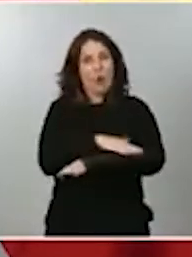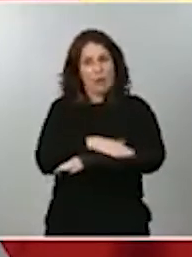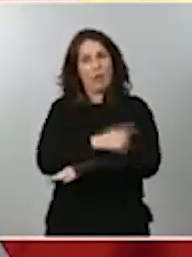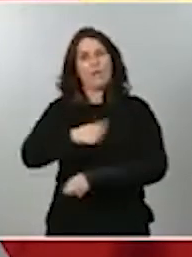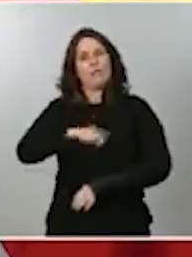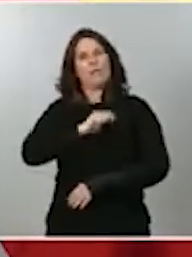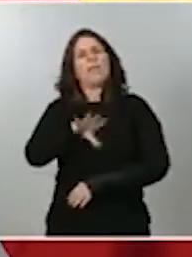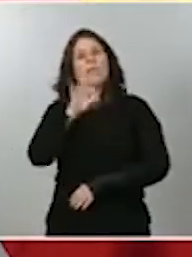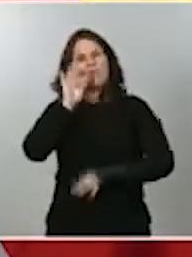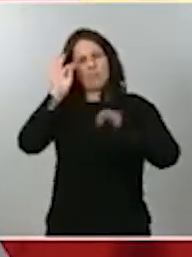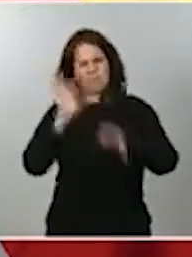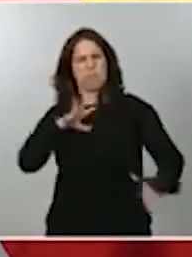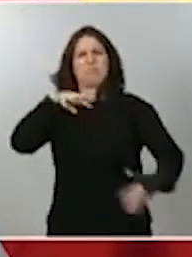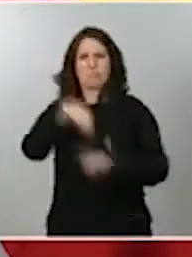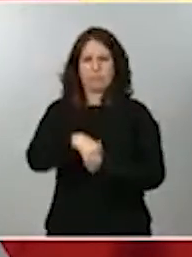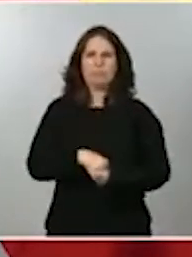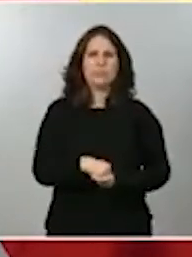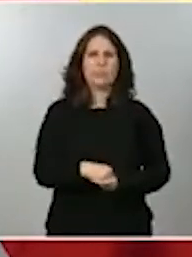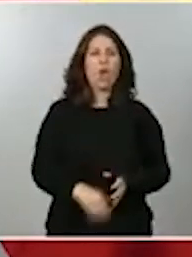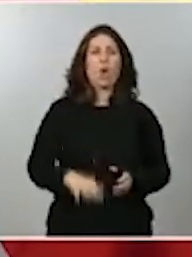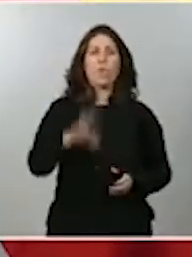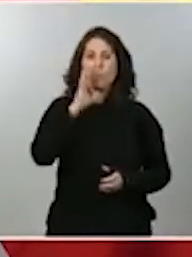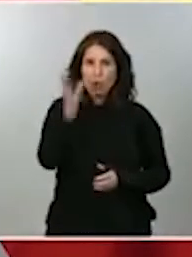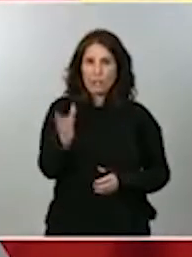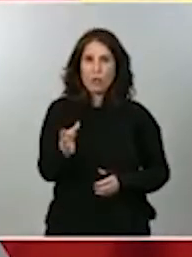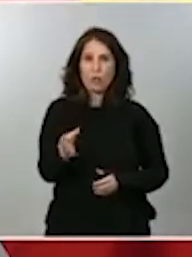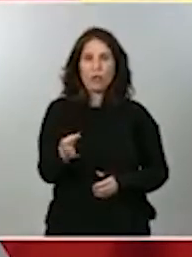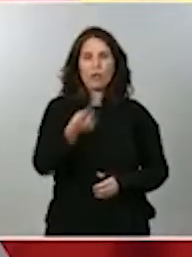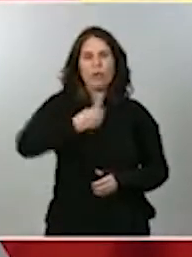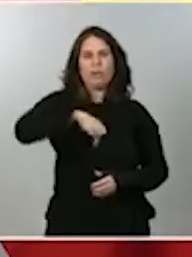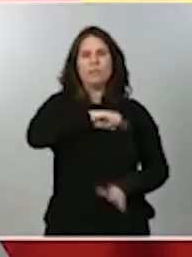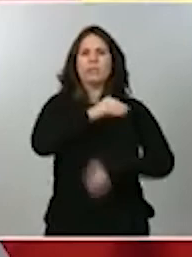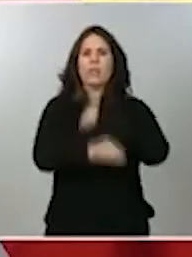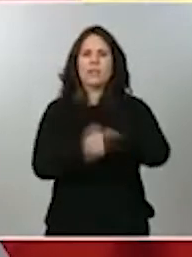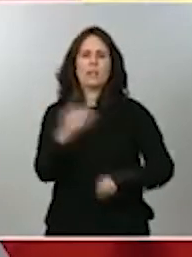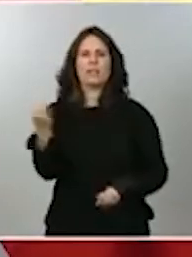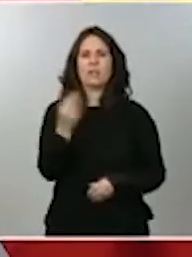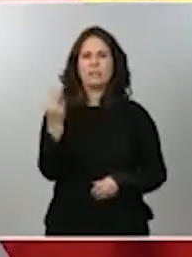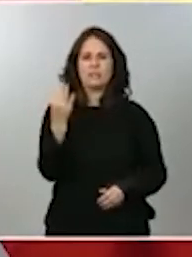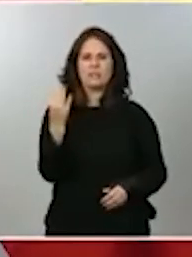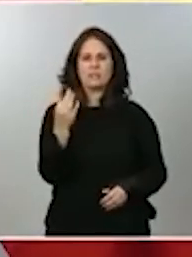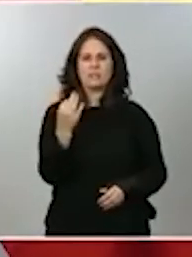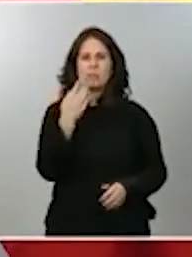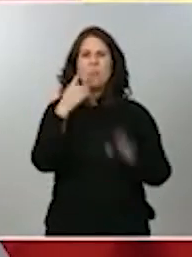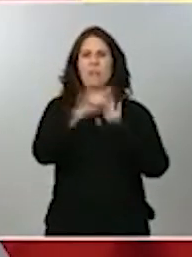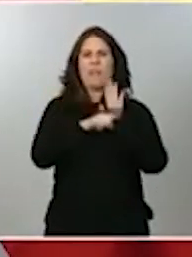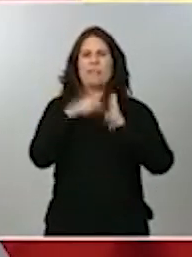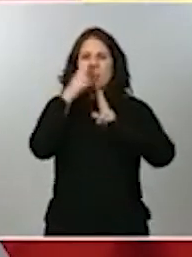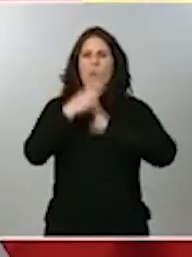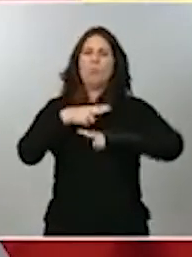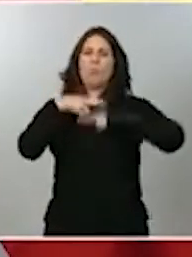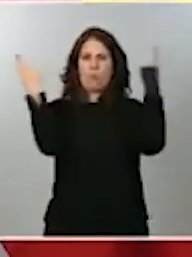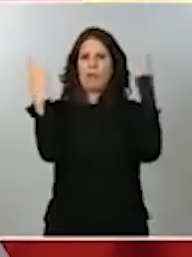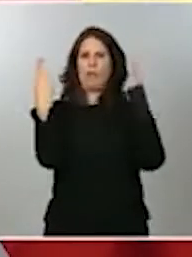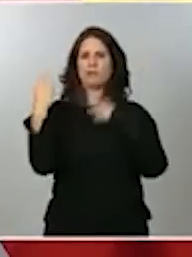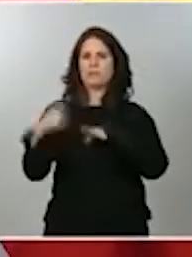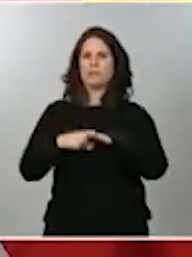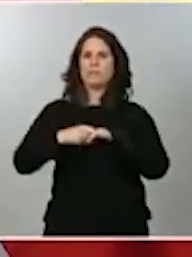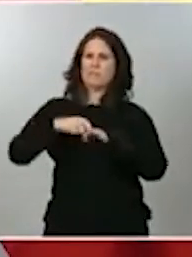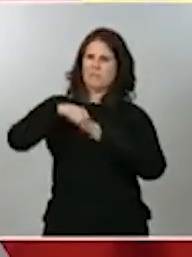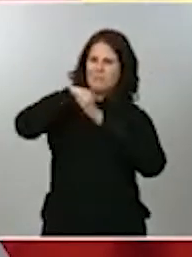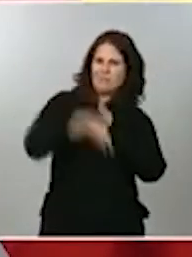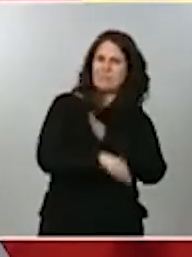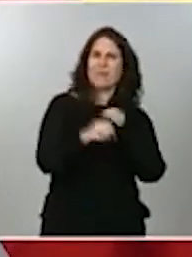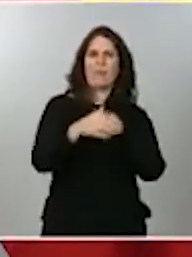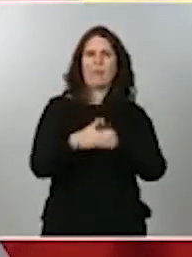esto y, por esta razón, justamente lo que hacemos es intervenir con medidas públicas de carácter profundamente democrático.